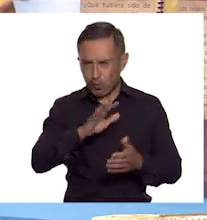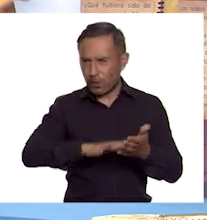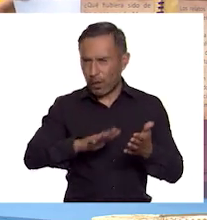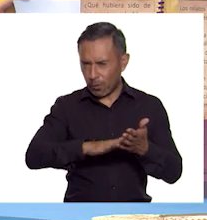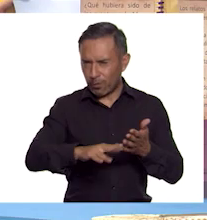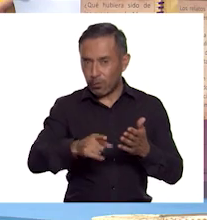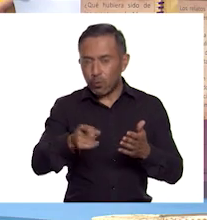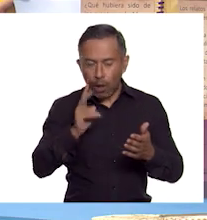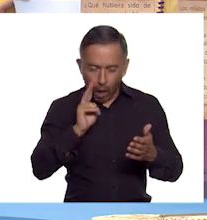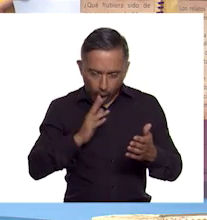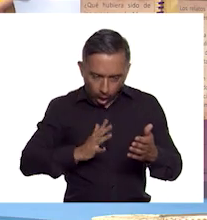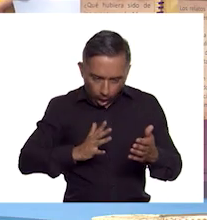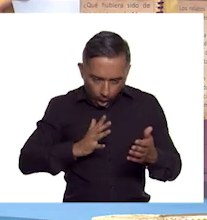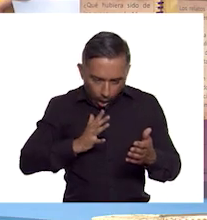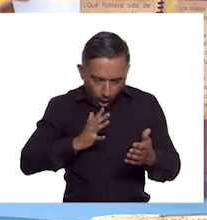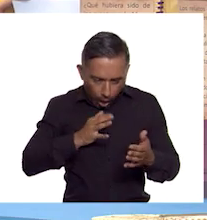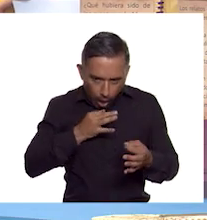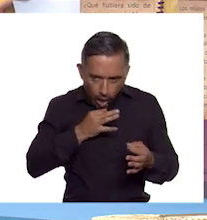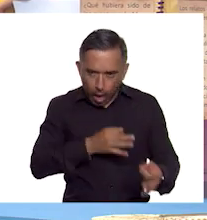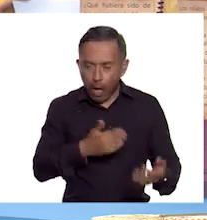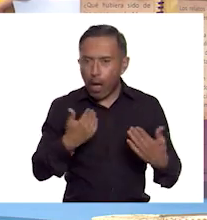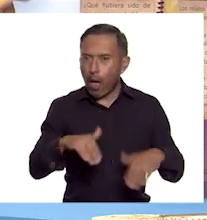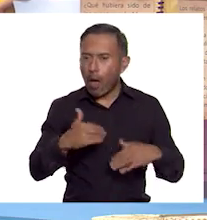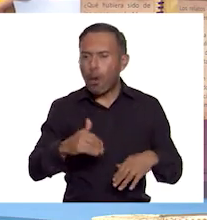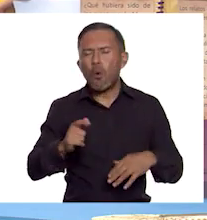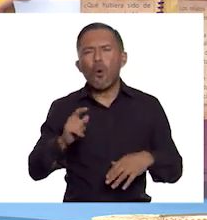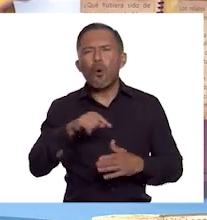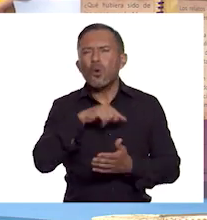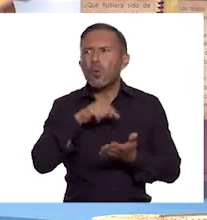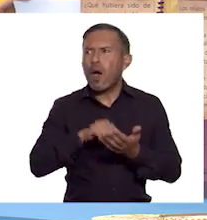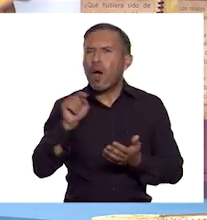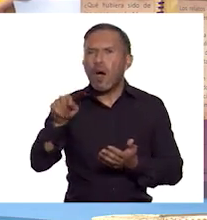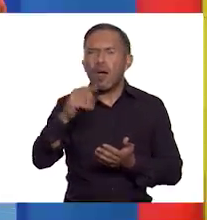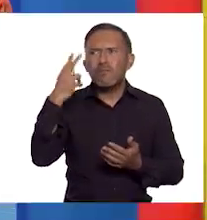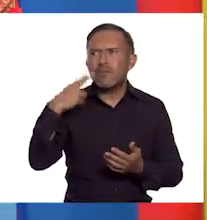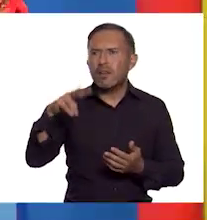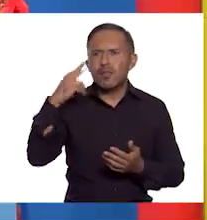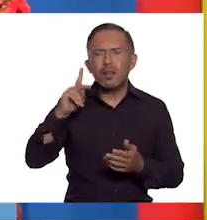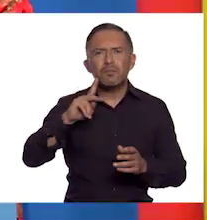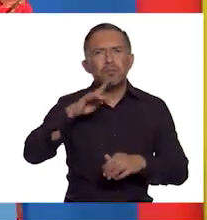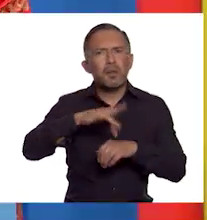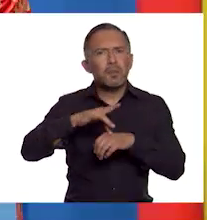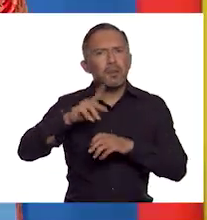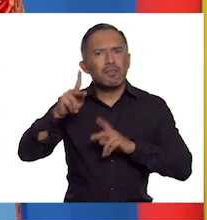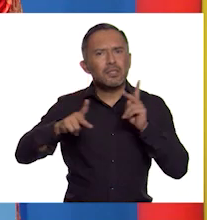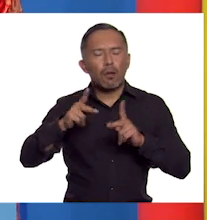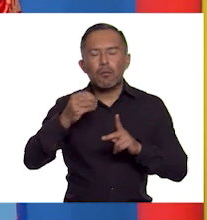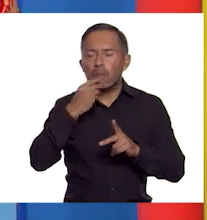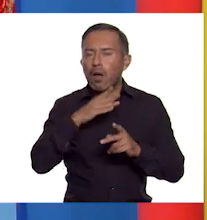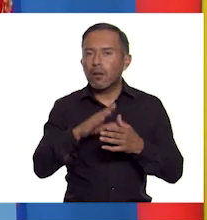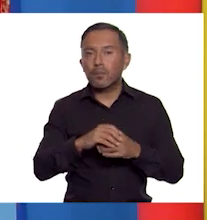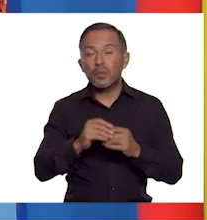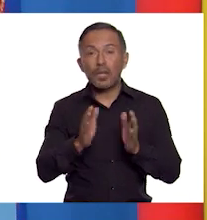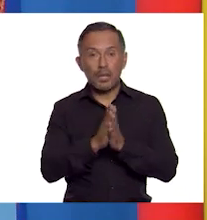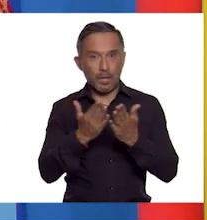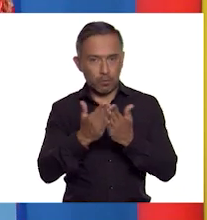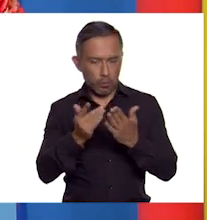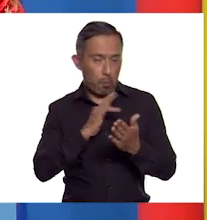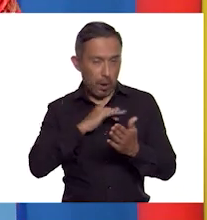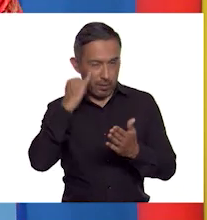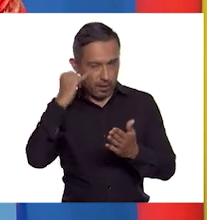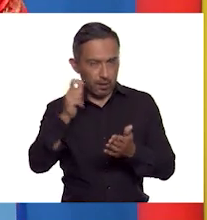quedarán fascinados con la descripción que realizó de cada lugar que visitó. En nuestro libro podemos redactar lo siguiente.